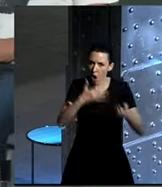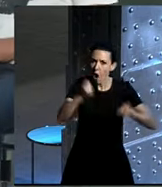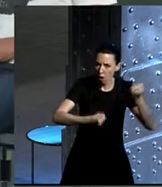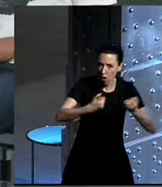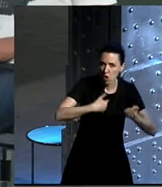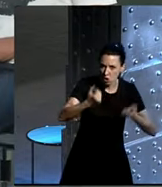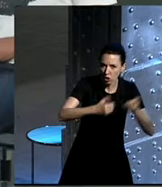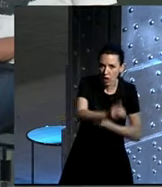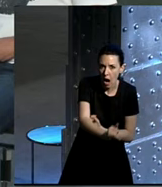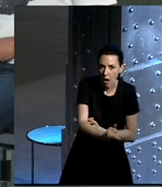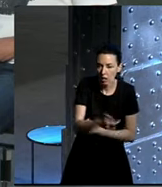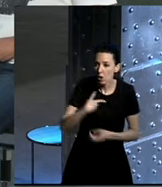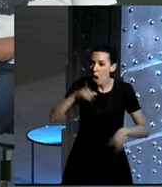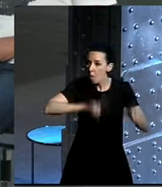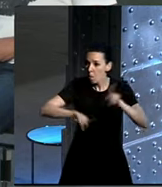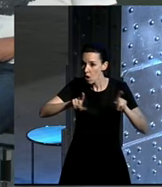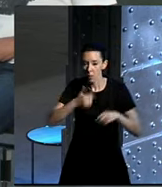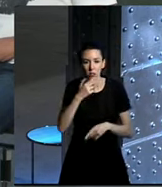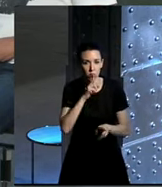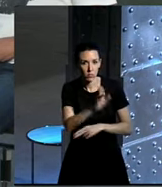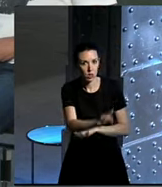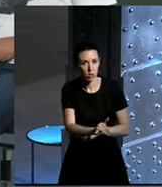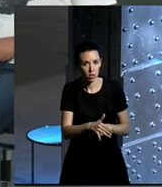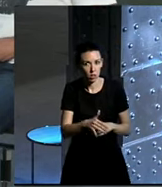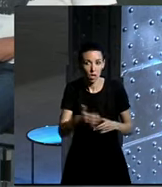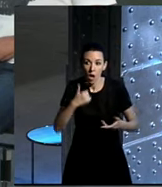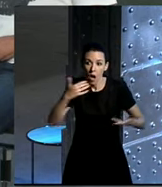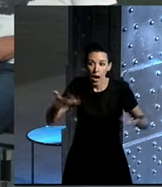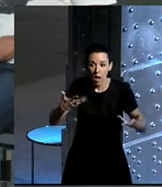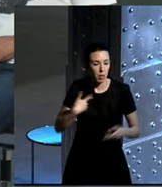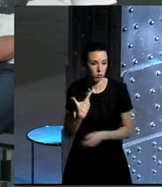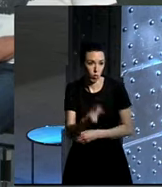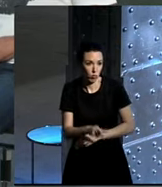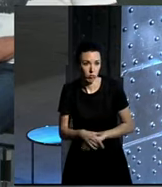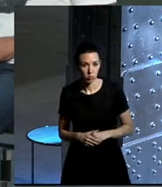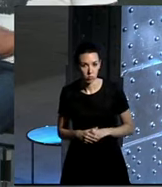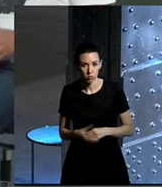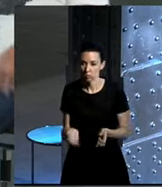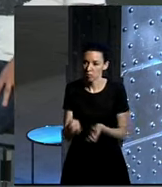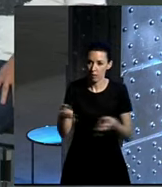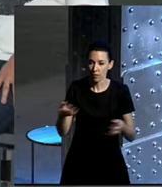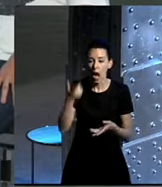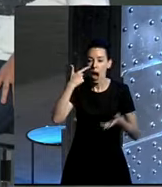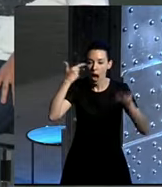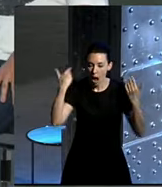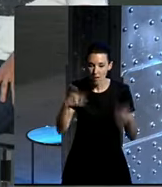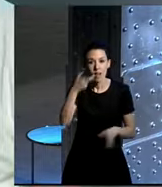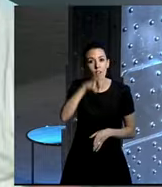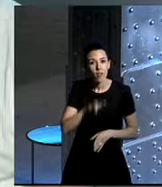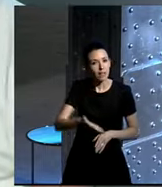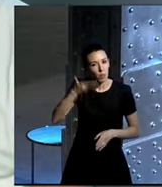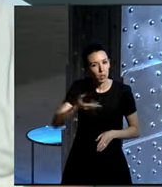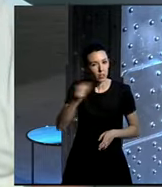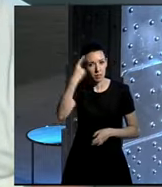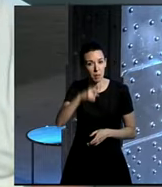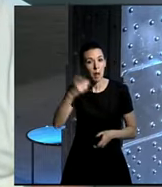¿No has tenido nunca un percance? Sí. ¿Grave? No. Perfecto, ¿no? A ver, hay un dato importante que hay que saber.